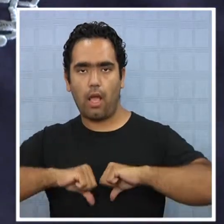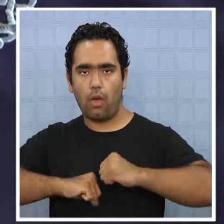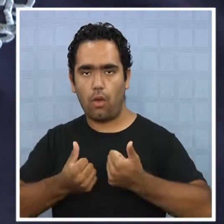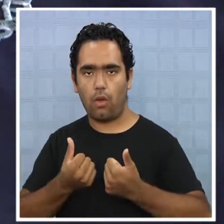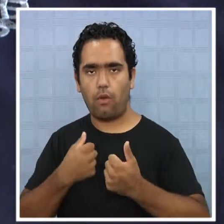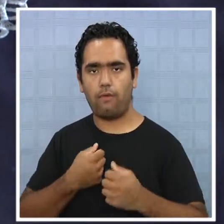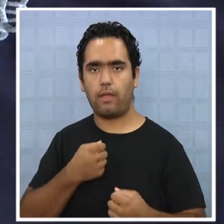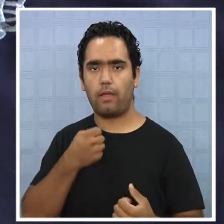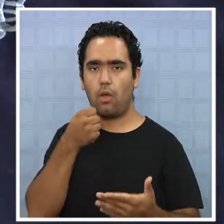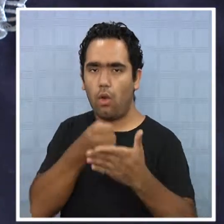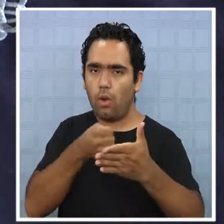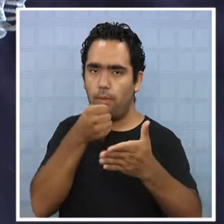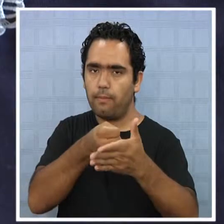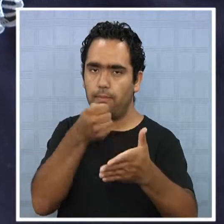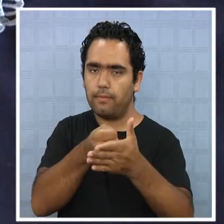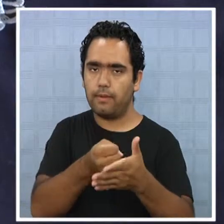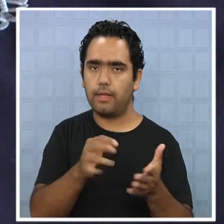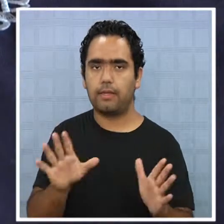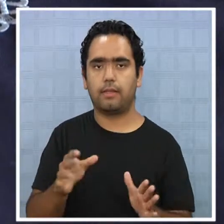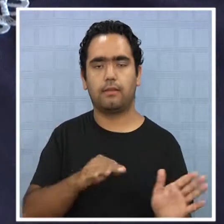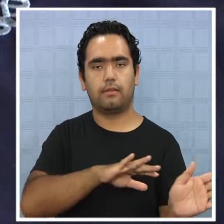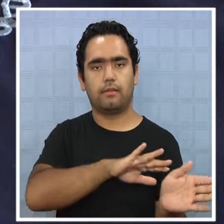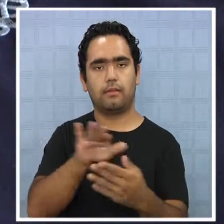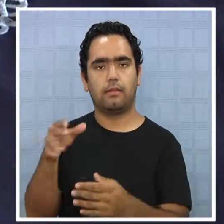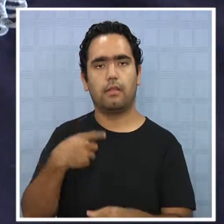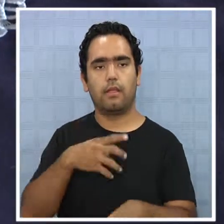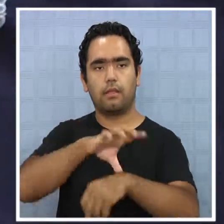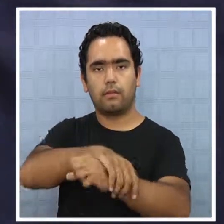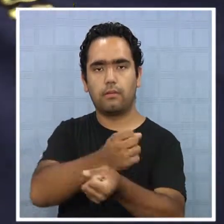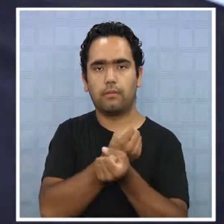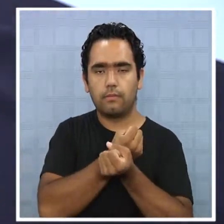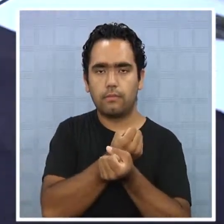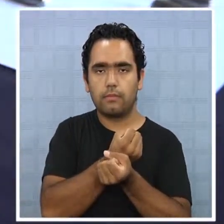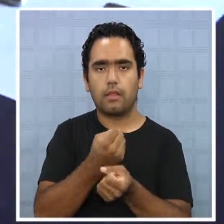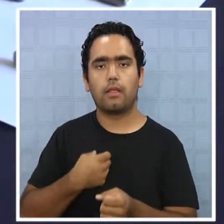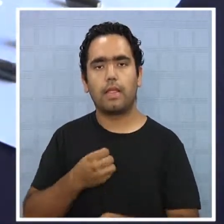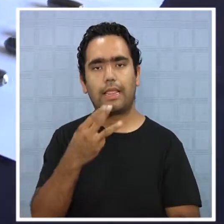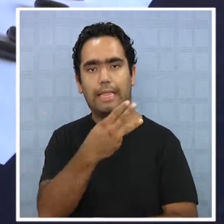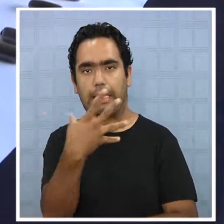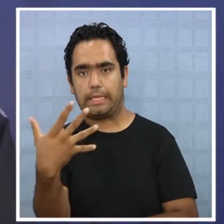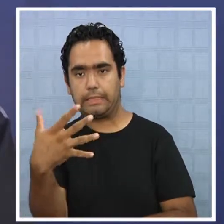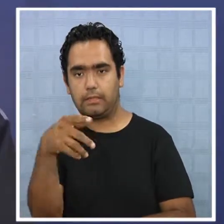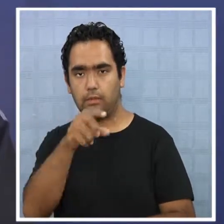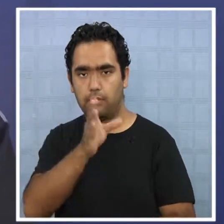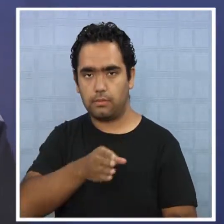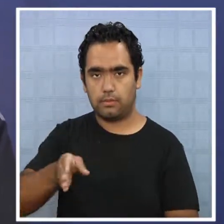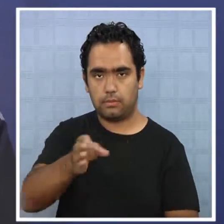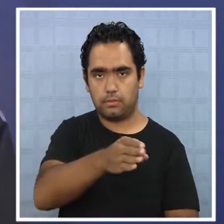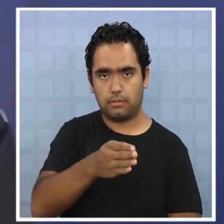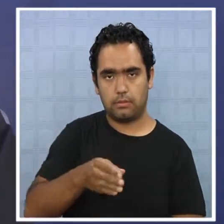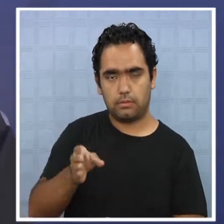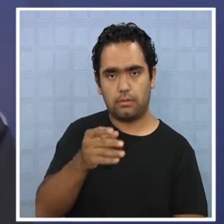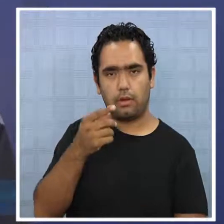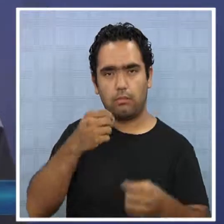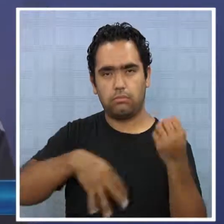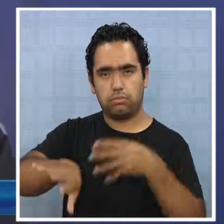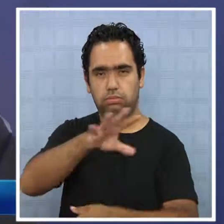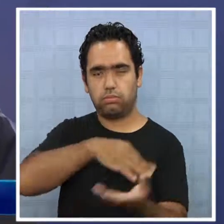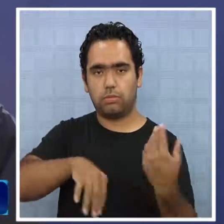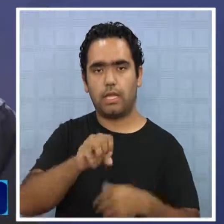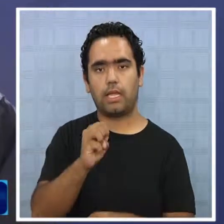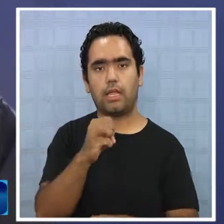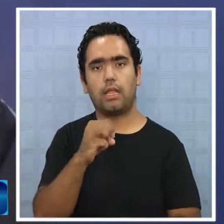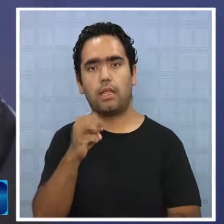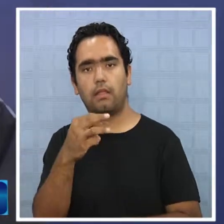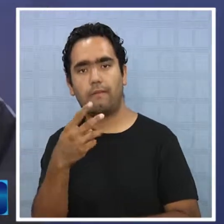previo al llamado Día del Joven Combatiente. La mayoría de los detenidos son por delitos flagrantes, 35 de ellos por